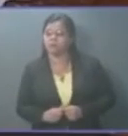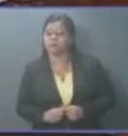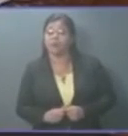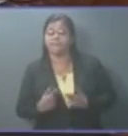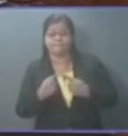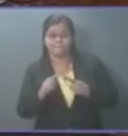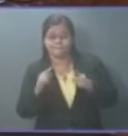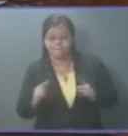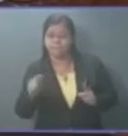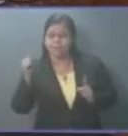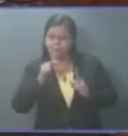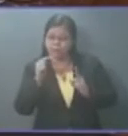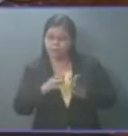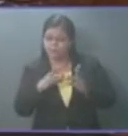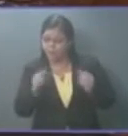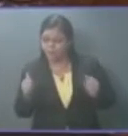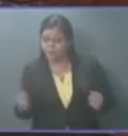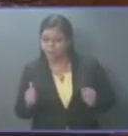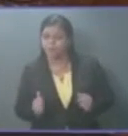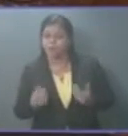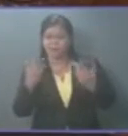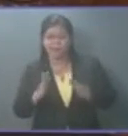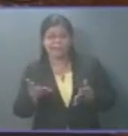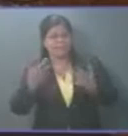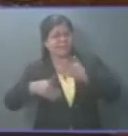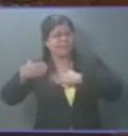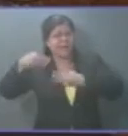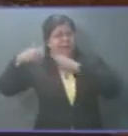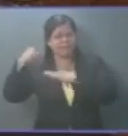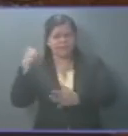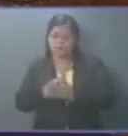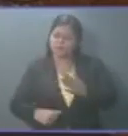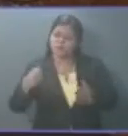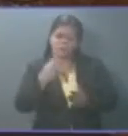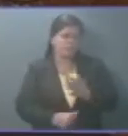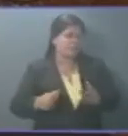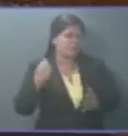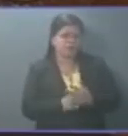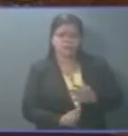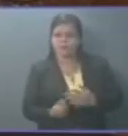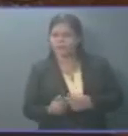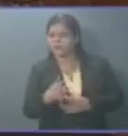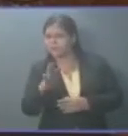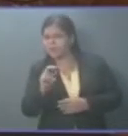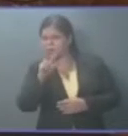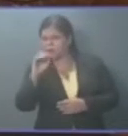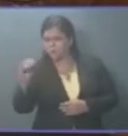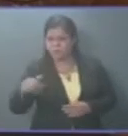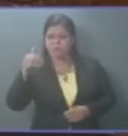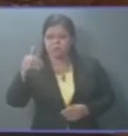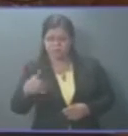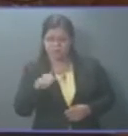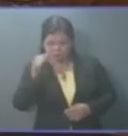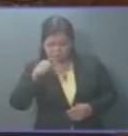sino que es el resultado de una larga lucha de casi 200 años de este